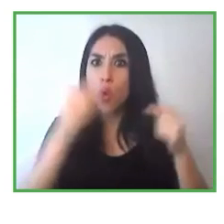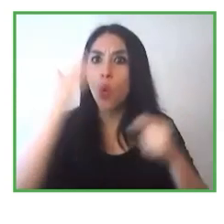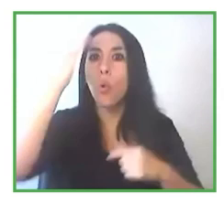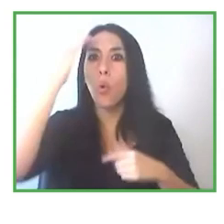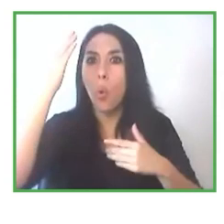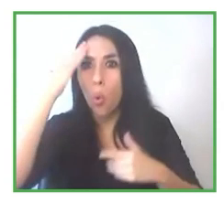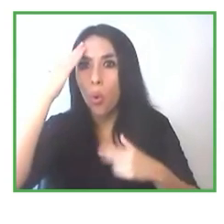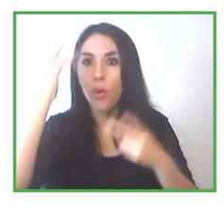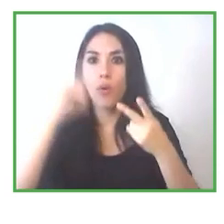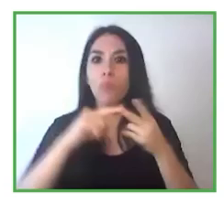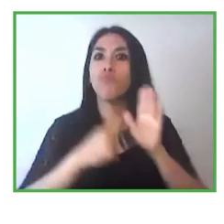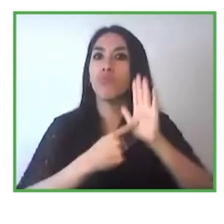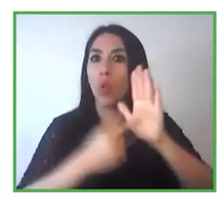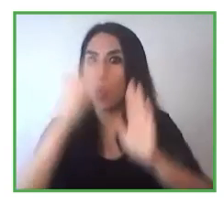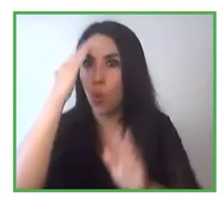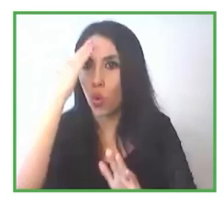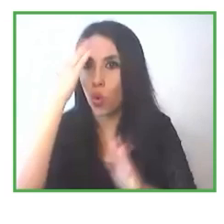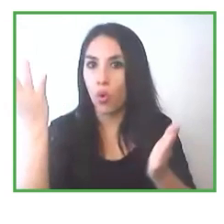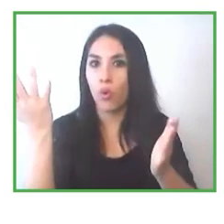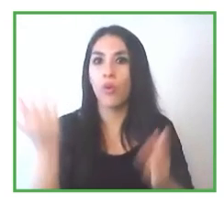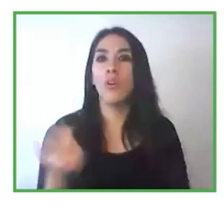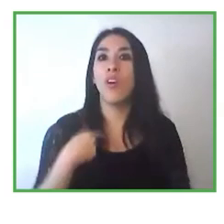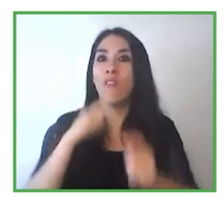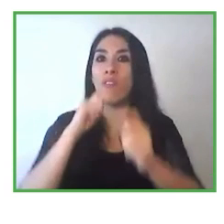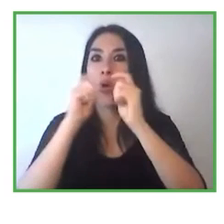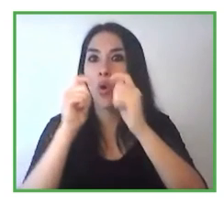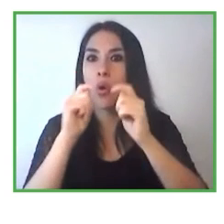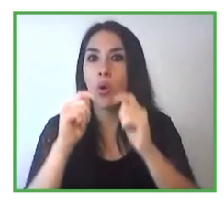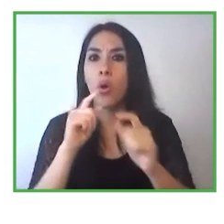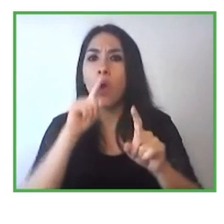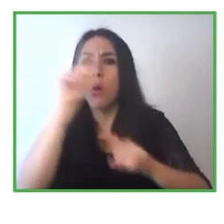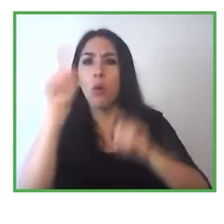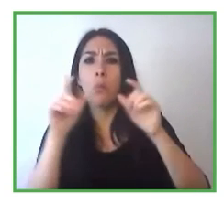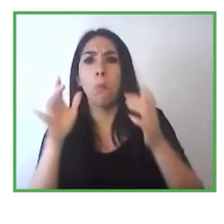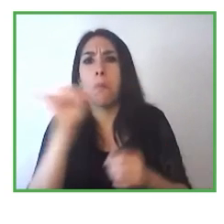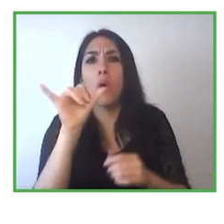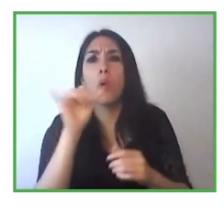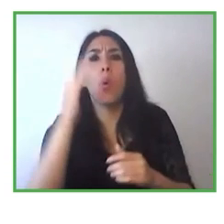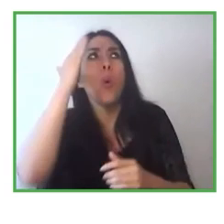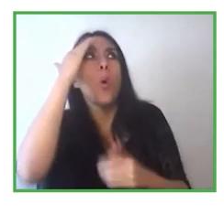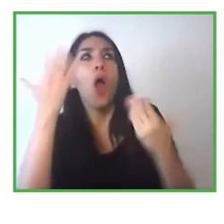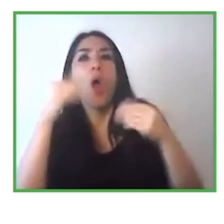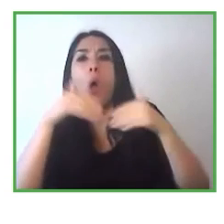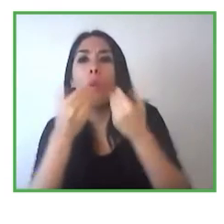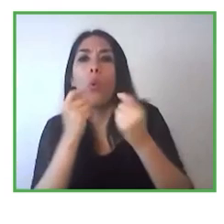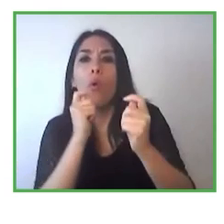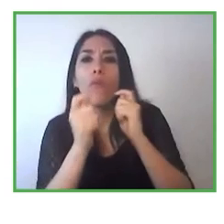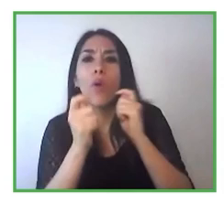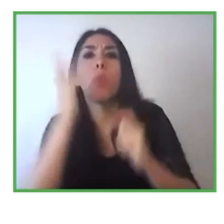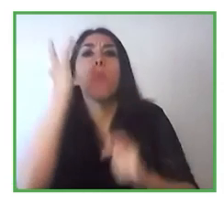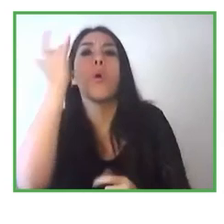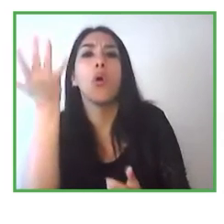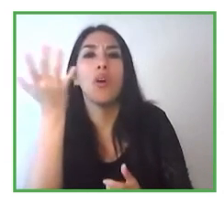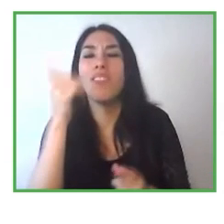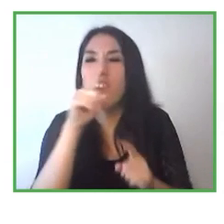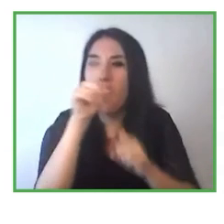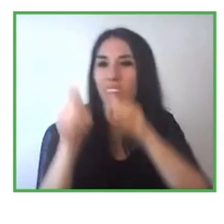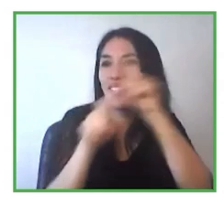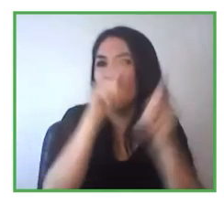empleador solicita también que parte de los requisitos de formación tengamos de forma